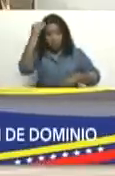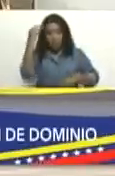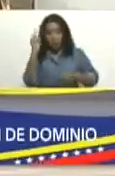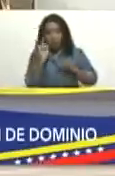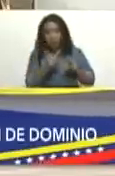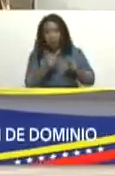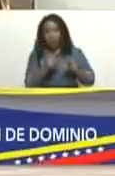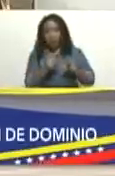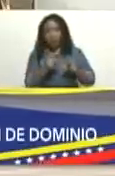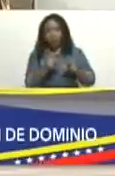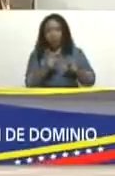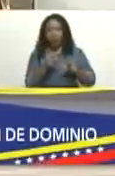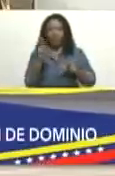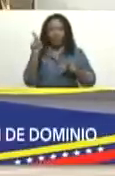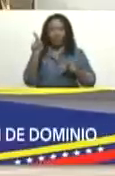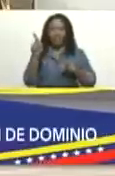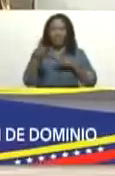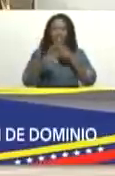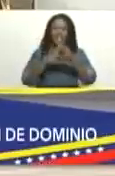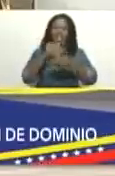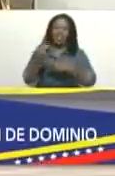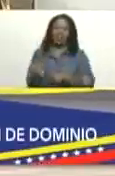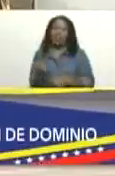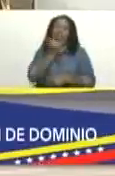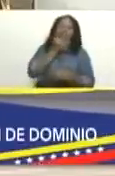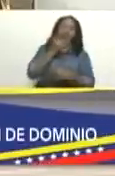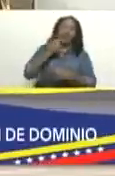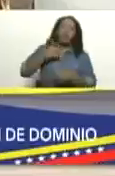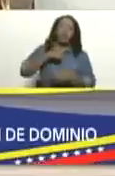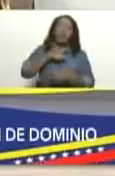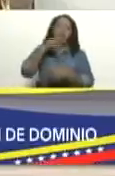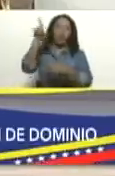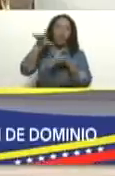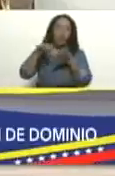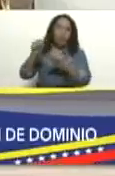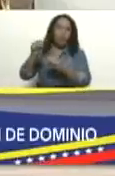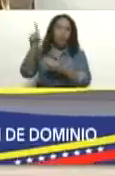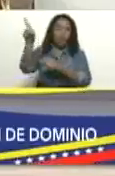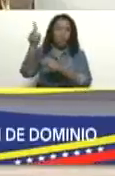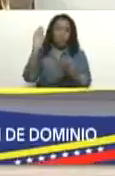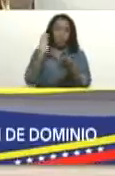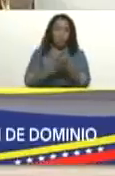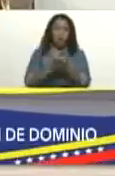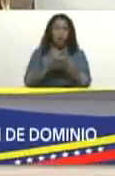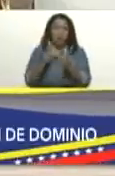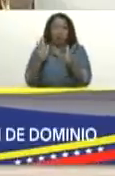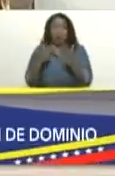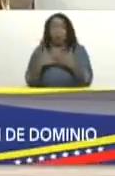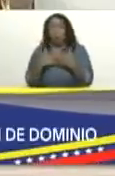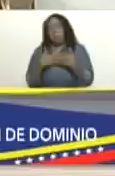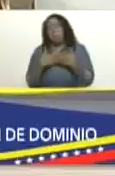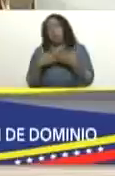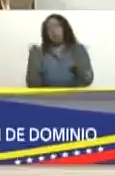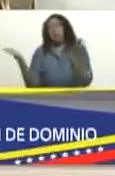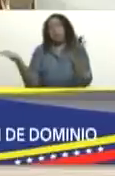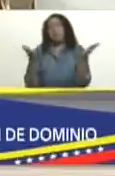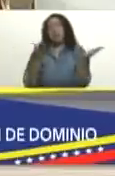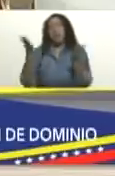Quizás el gran error que ha hecho el imperialismo, y los imbéciles que ponen sus plumas al servicio del imperialismo,